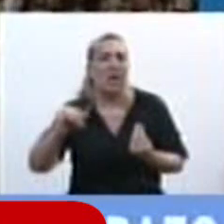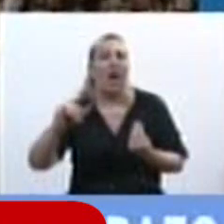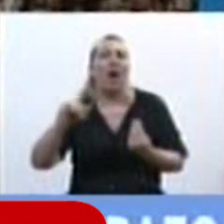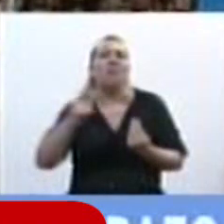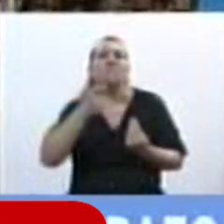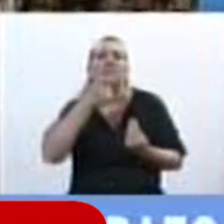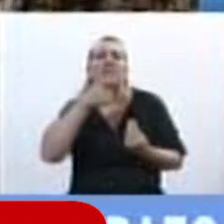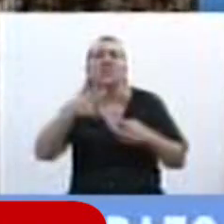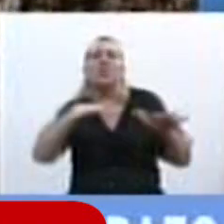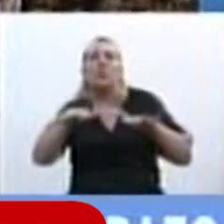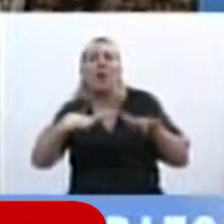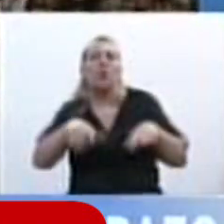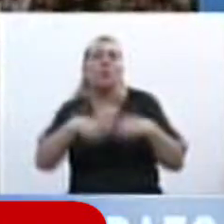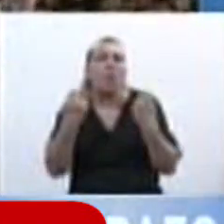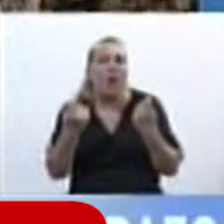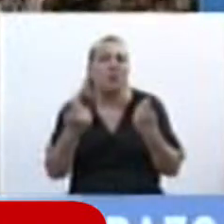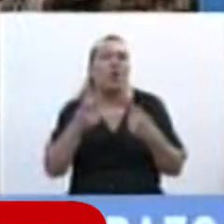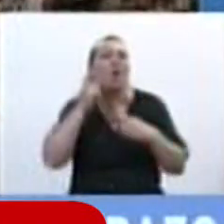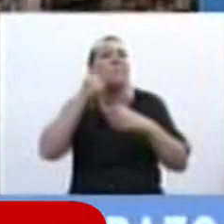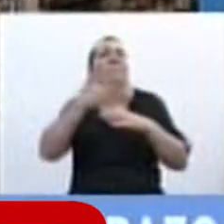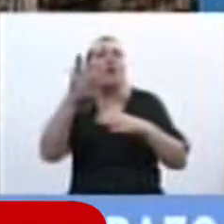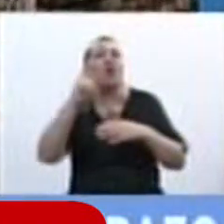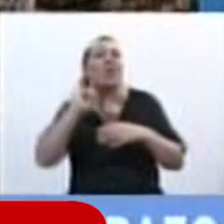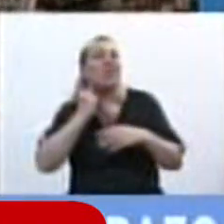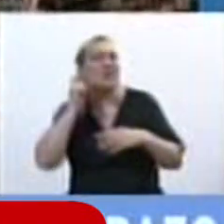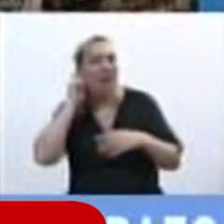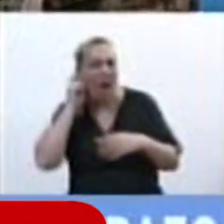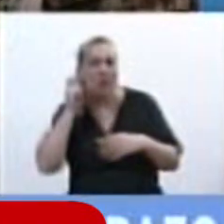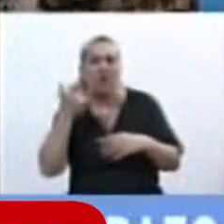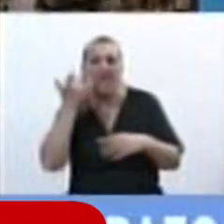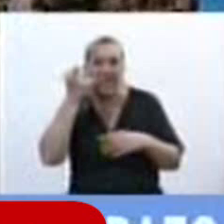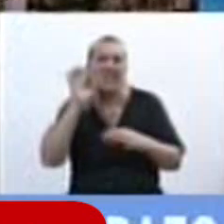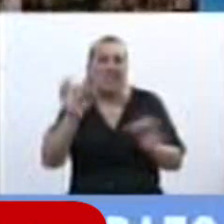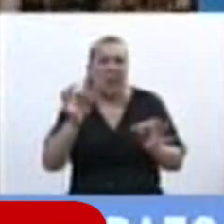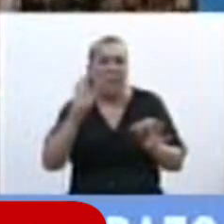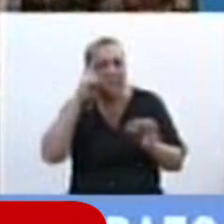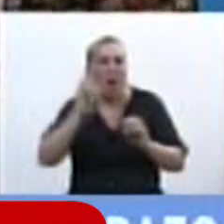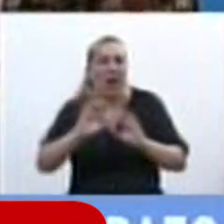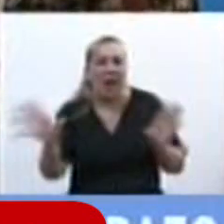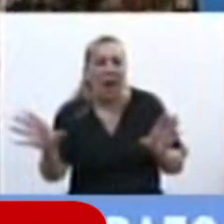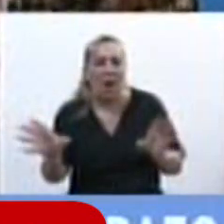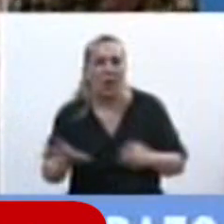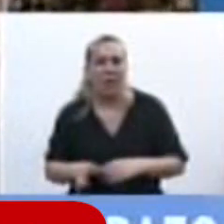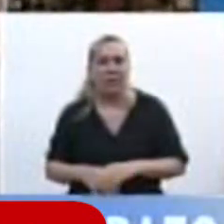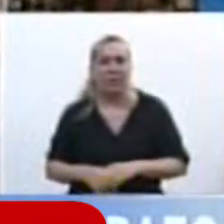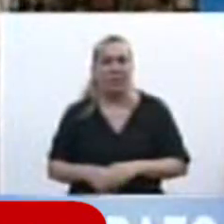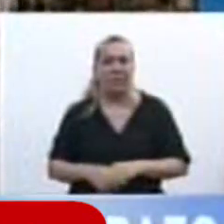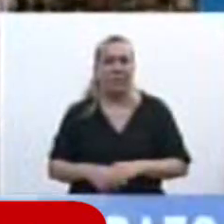y en los casos de mayores de 13 años tenemos absolutamente claro esto y en este aspecto